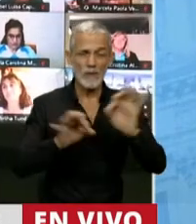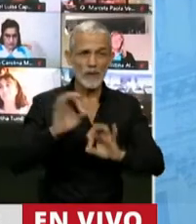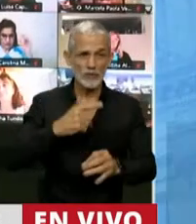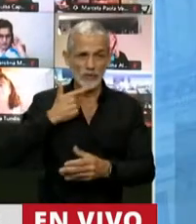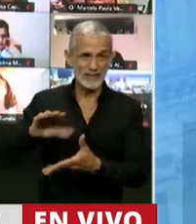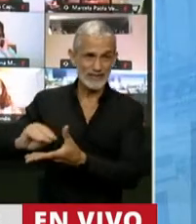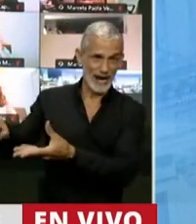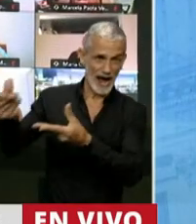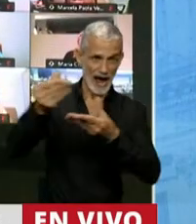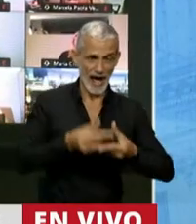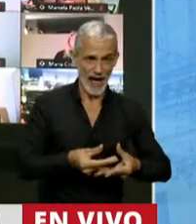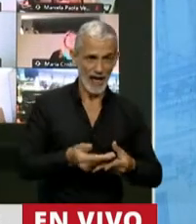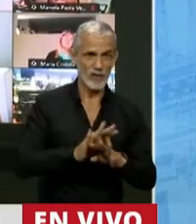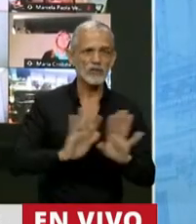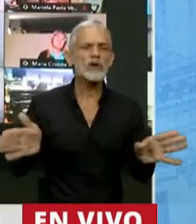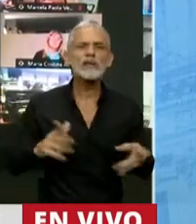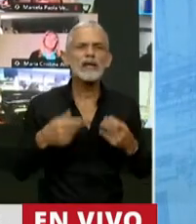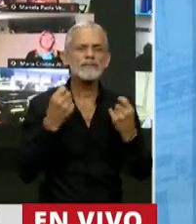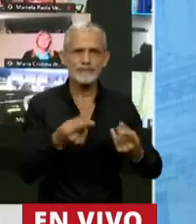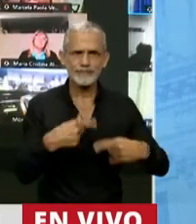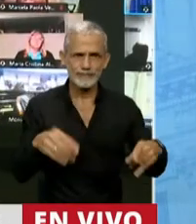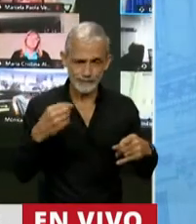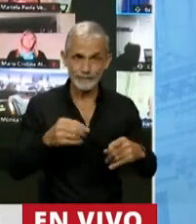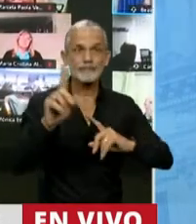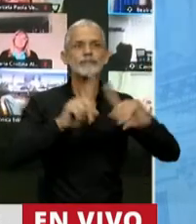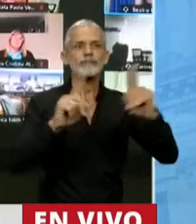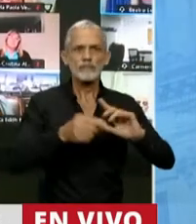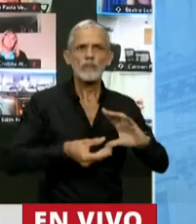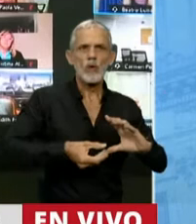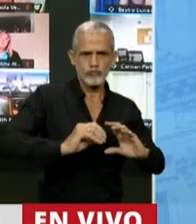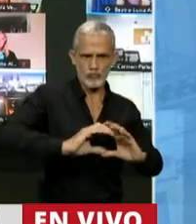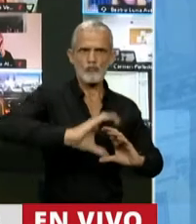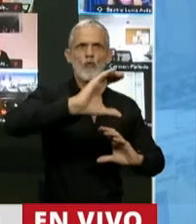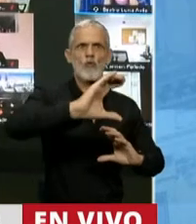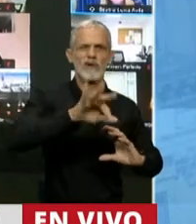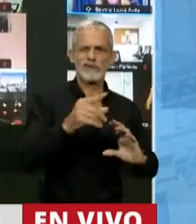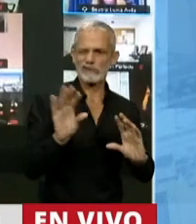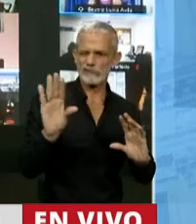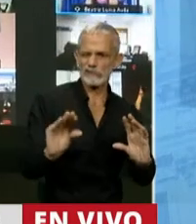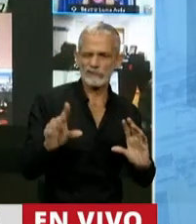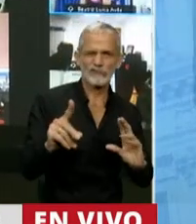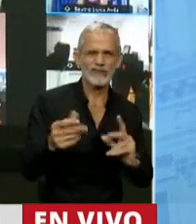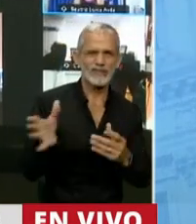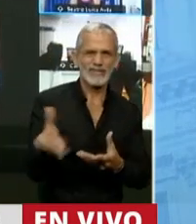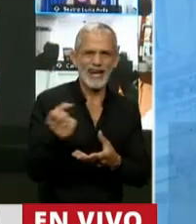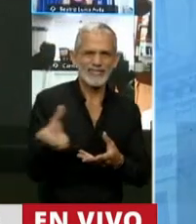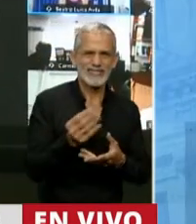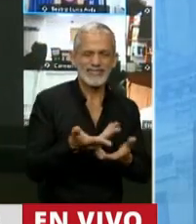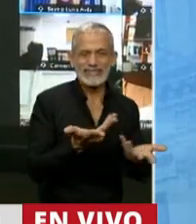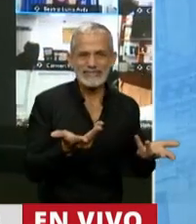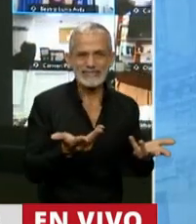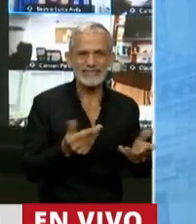Senado de la Nación, fortalece a algunos, mientras que debilita a otros, lamentablemente.